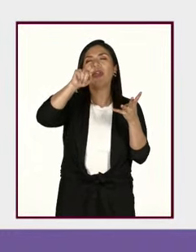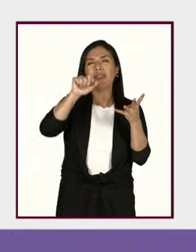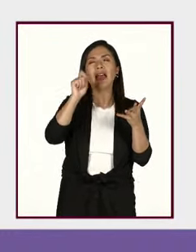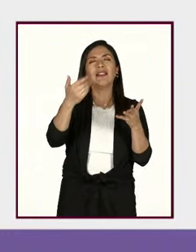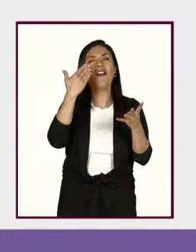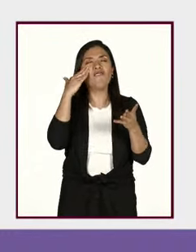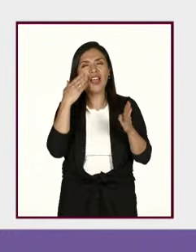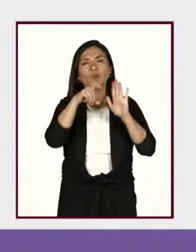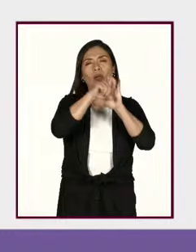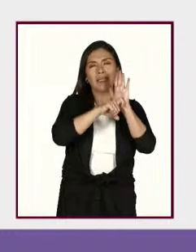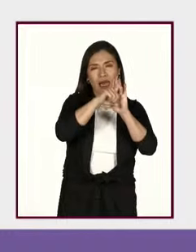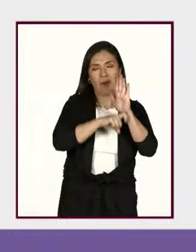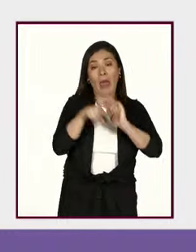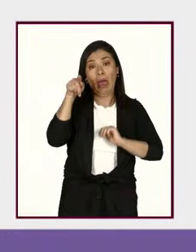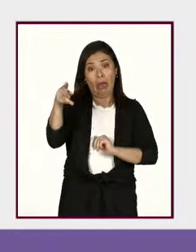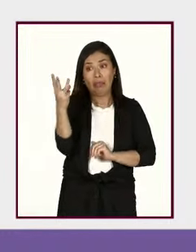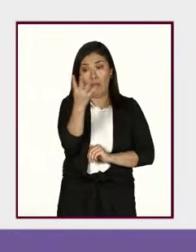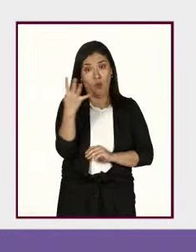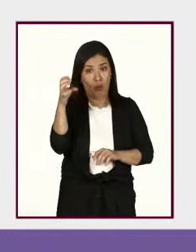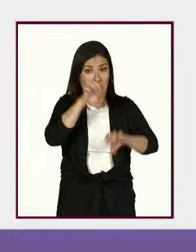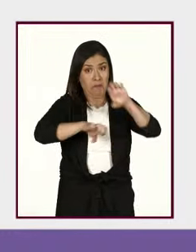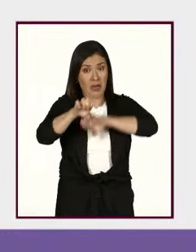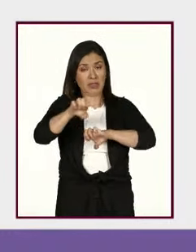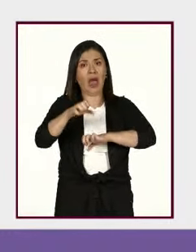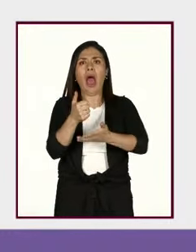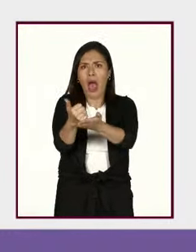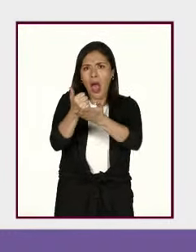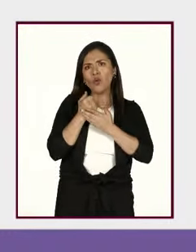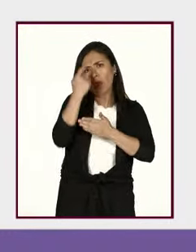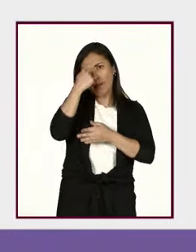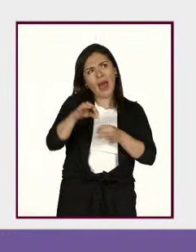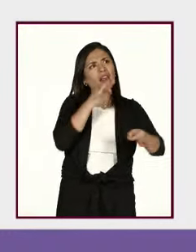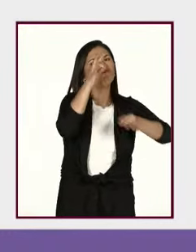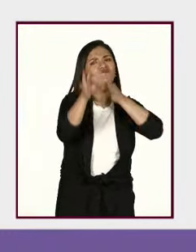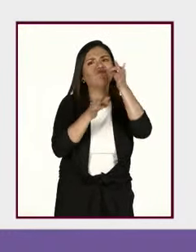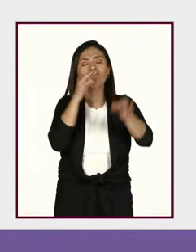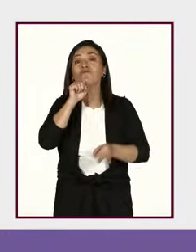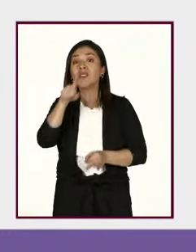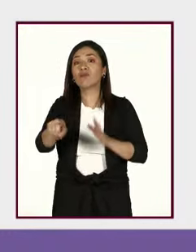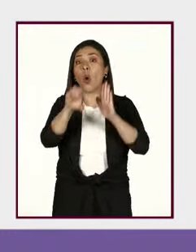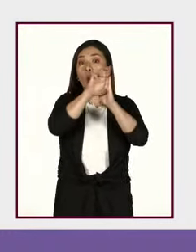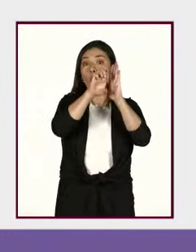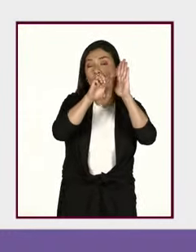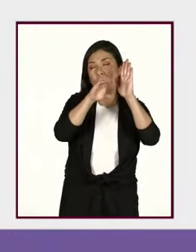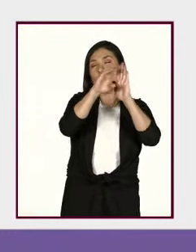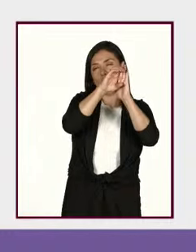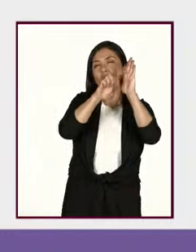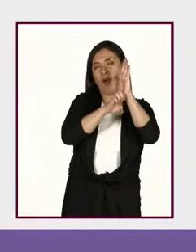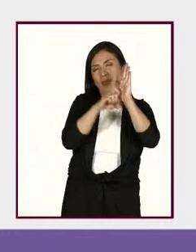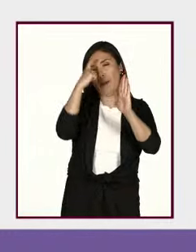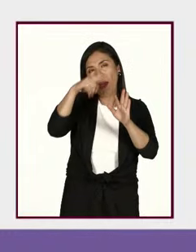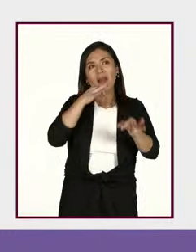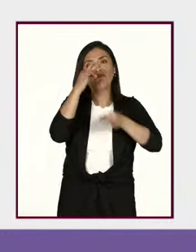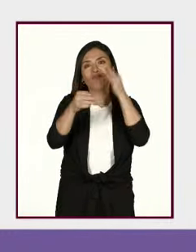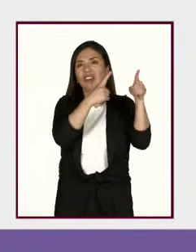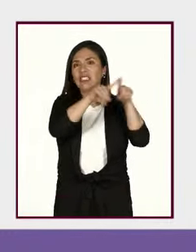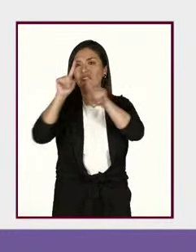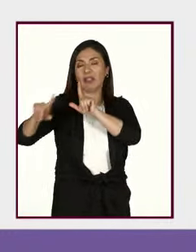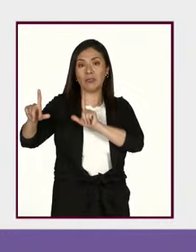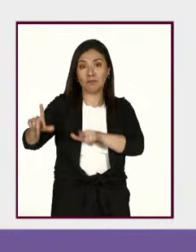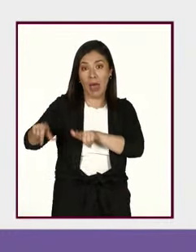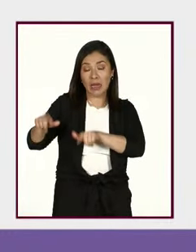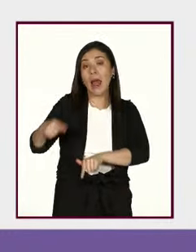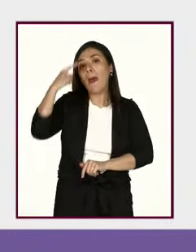Instagram que han colaborado con nosotros para poder difundir o replicar este código de ética en sus plataformas. Esto